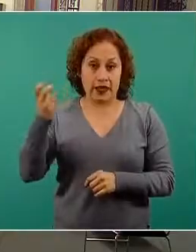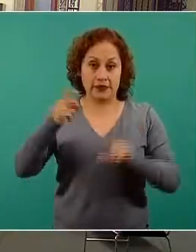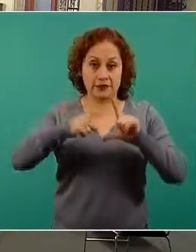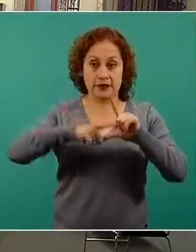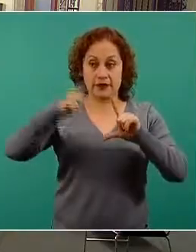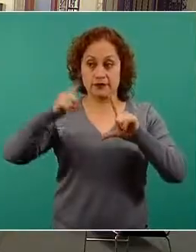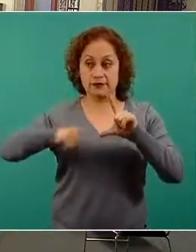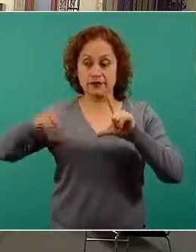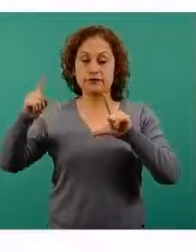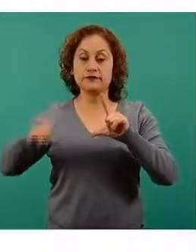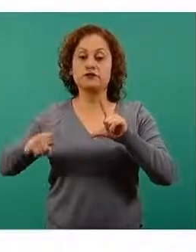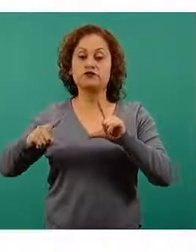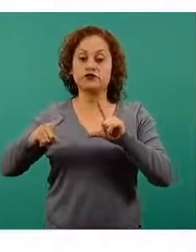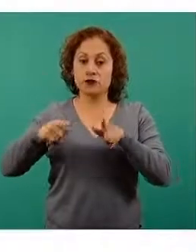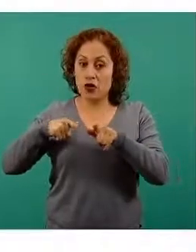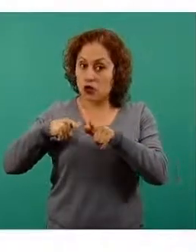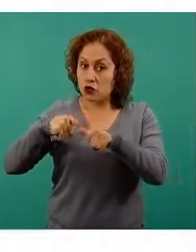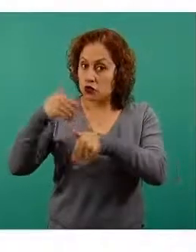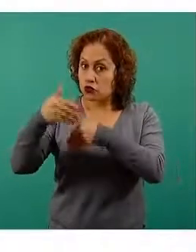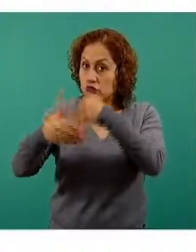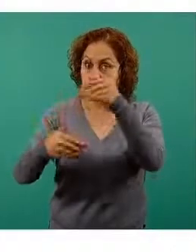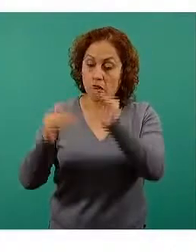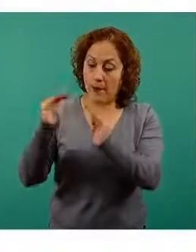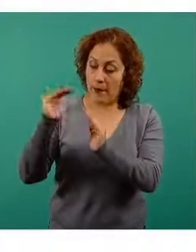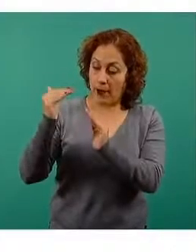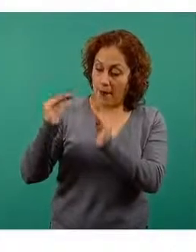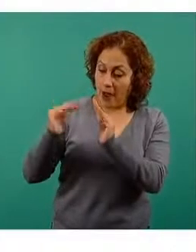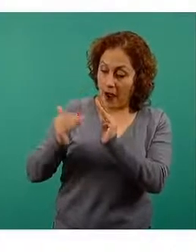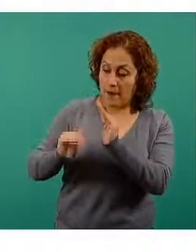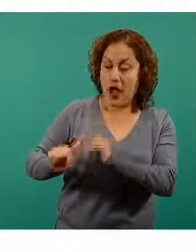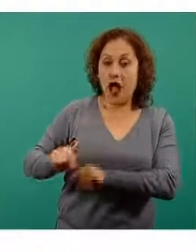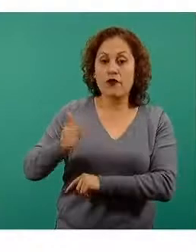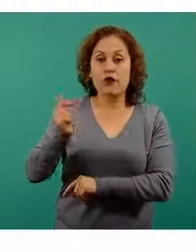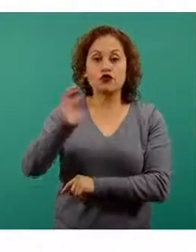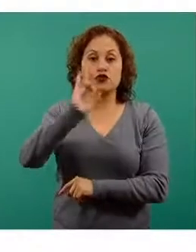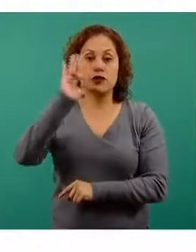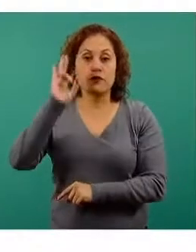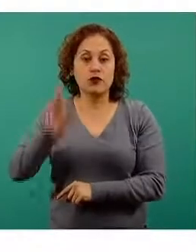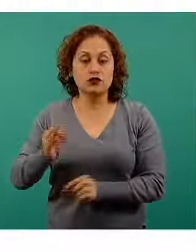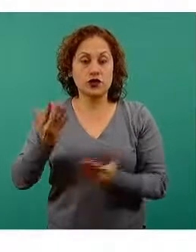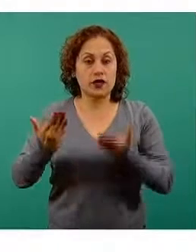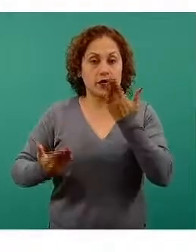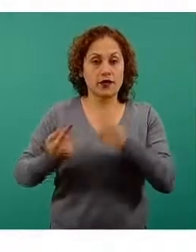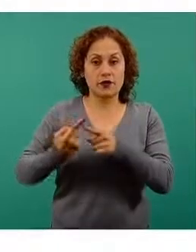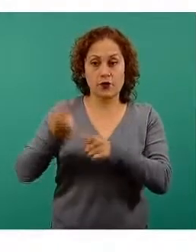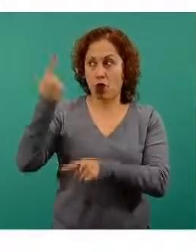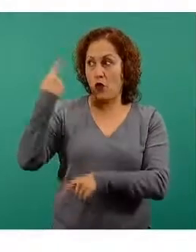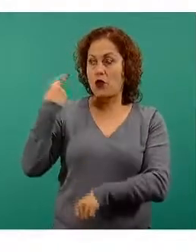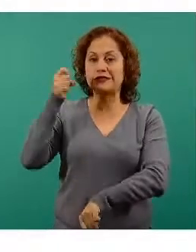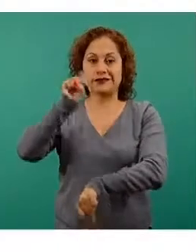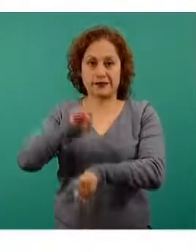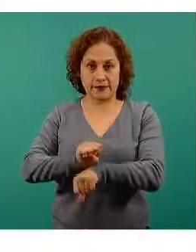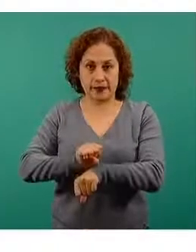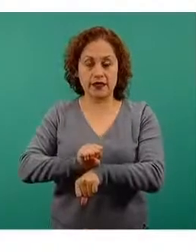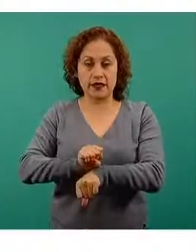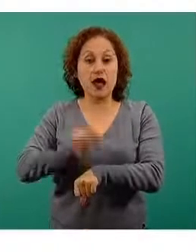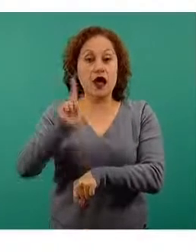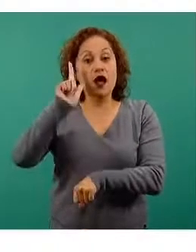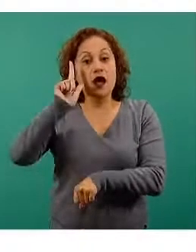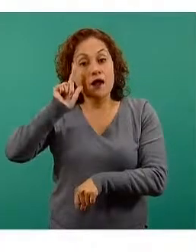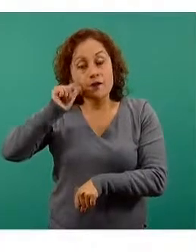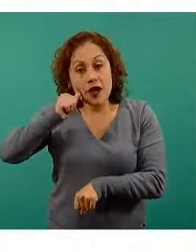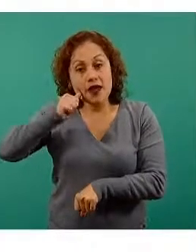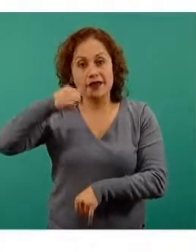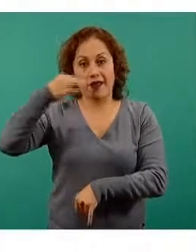descenso del 12 por ciento de los casos estimados con respecto a la semana inmediata anterior. Mañana es el último